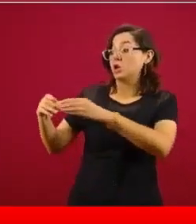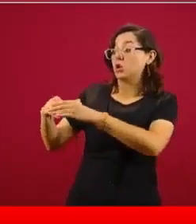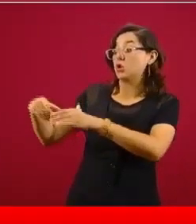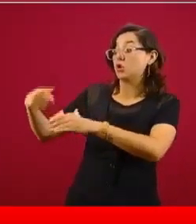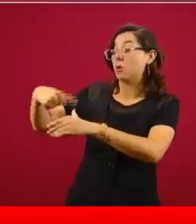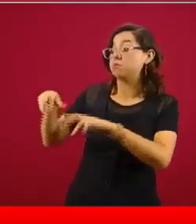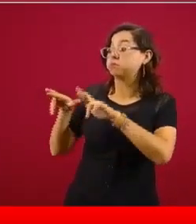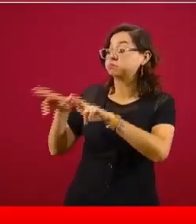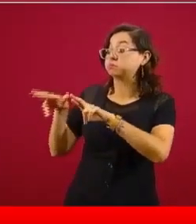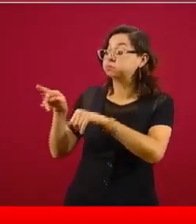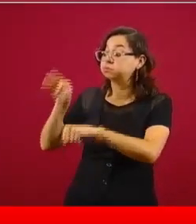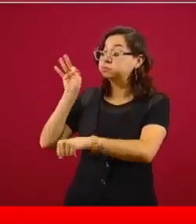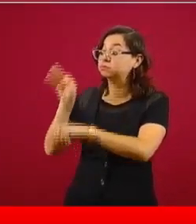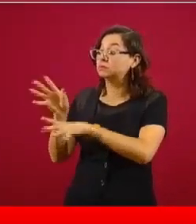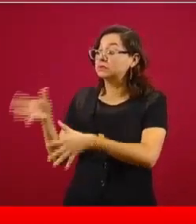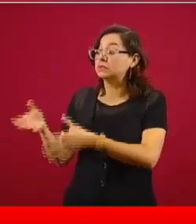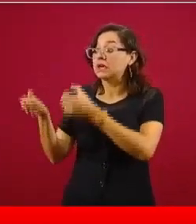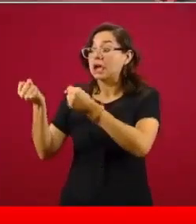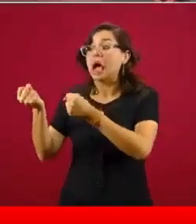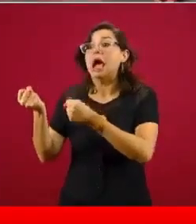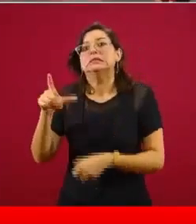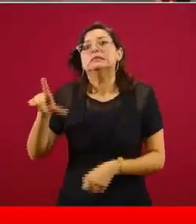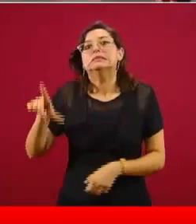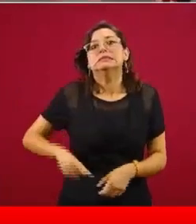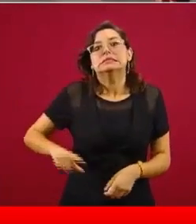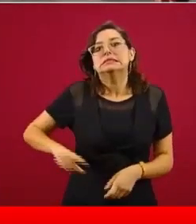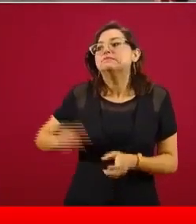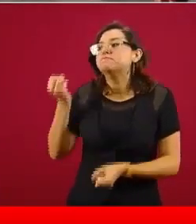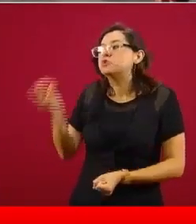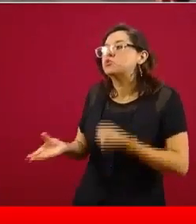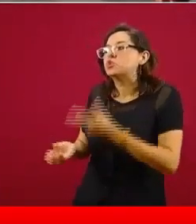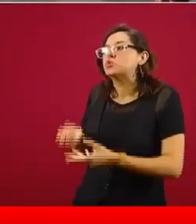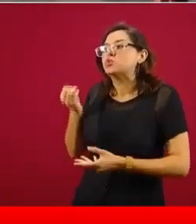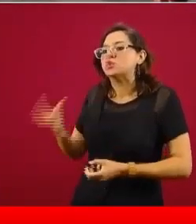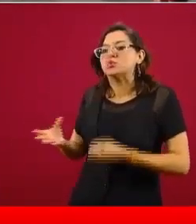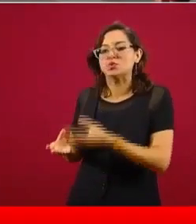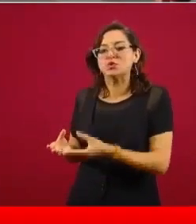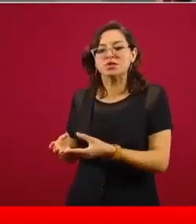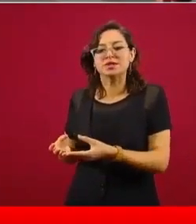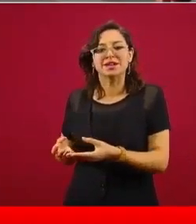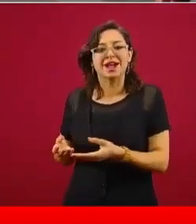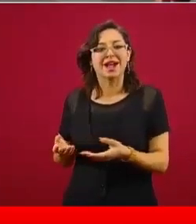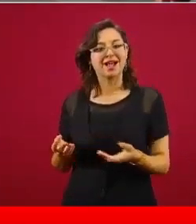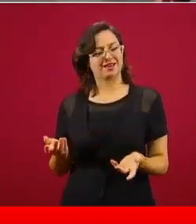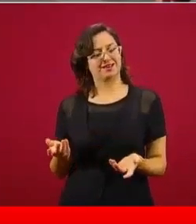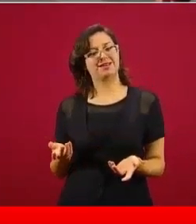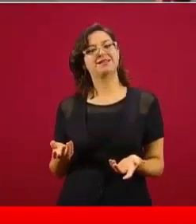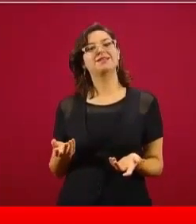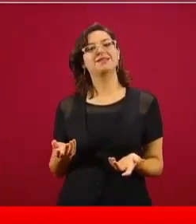acudir al Estado, ahí sí querían